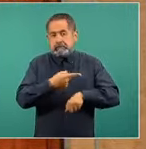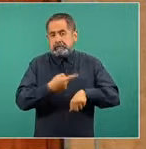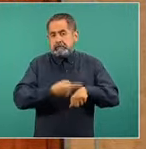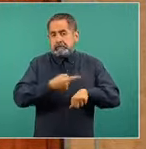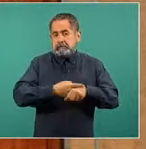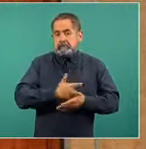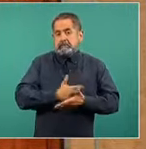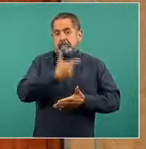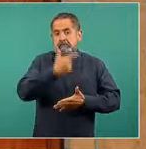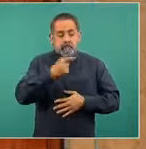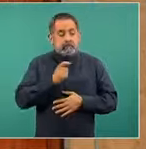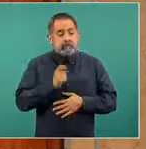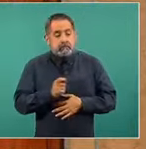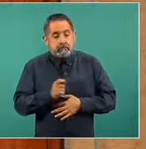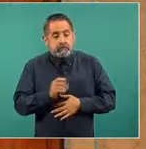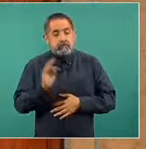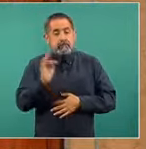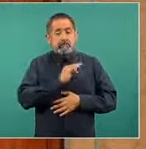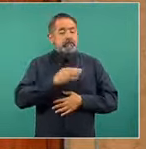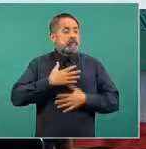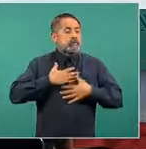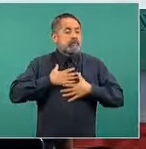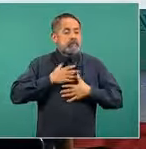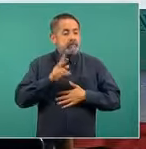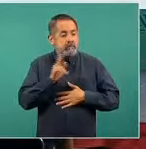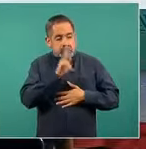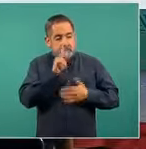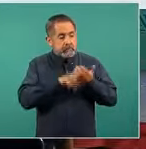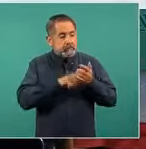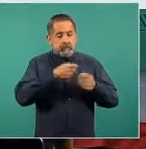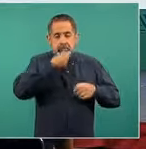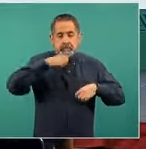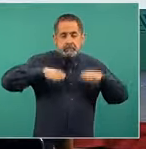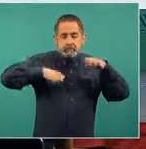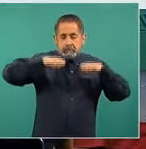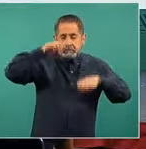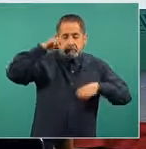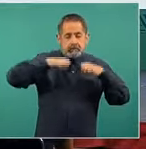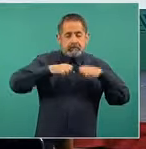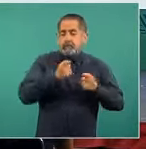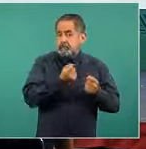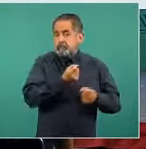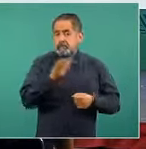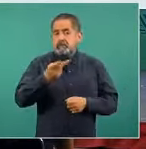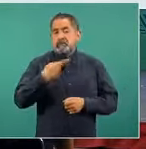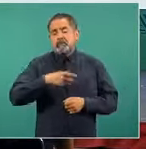importantes de afectaciones en la población, sobre todo en temas de mortalidad y letalidad.